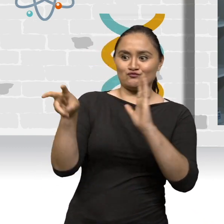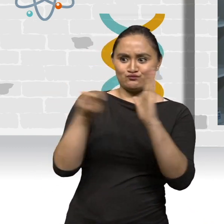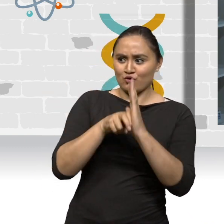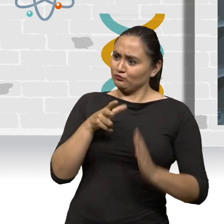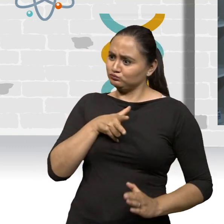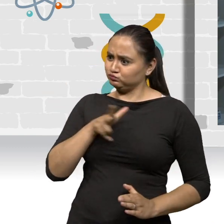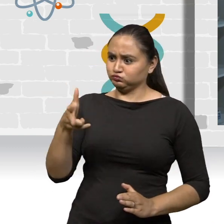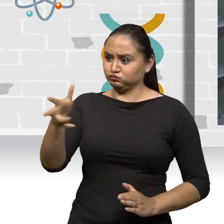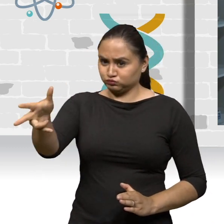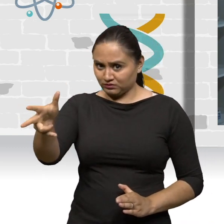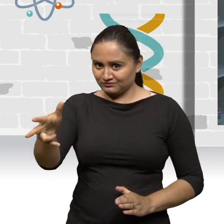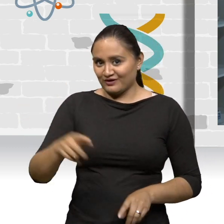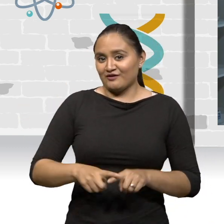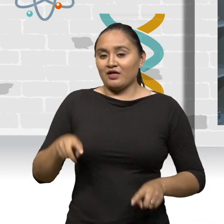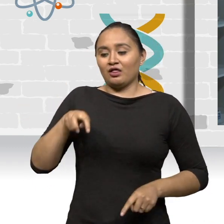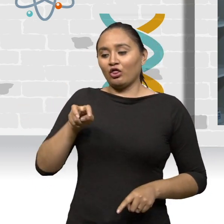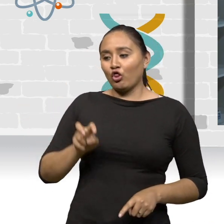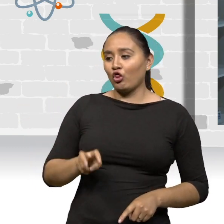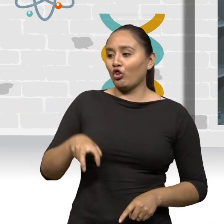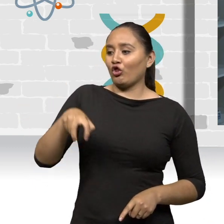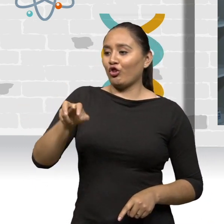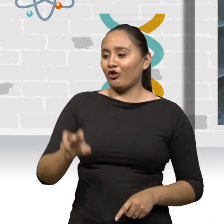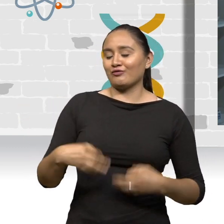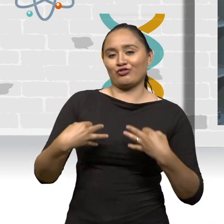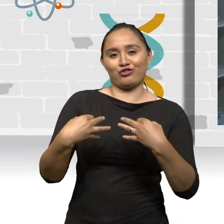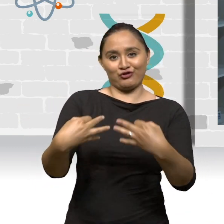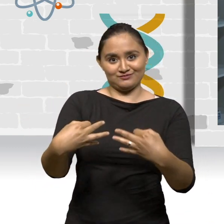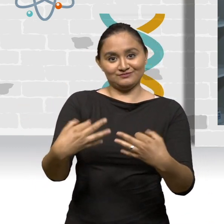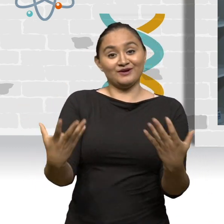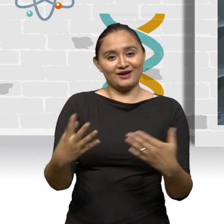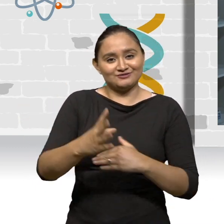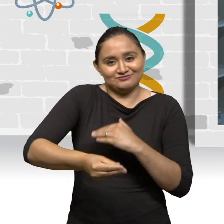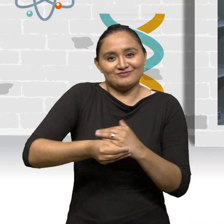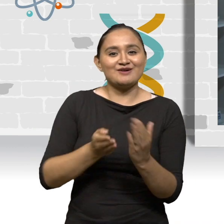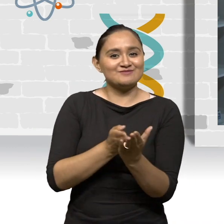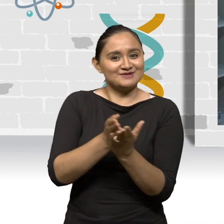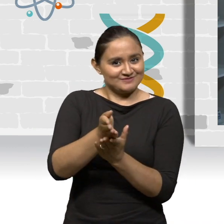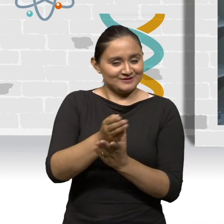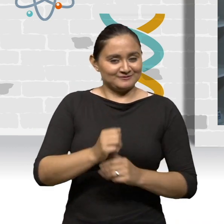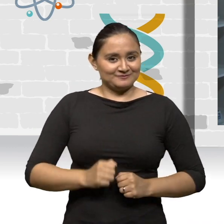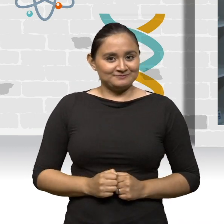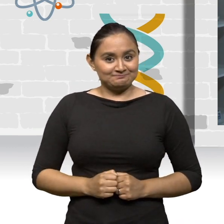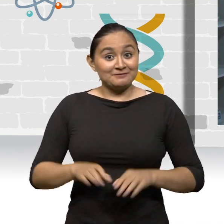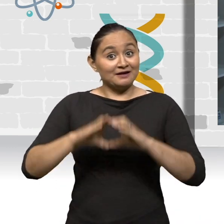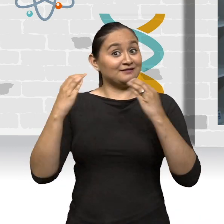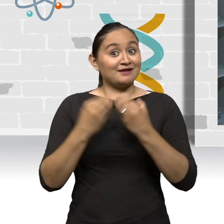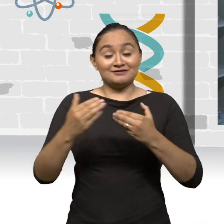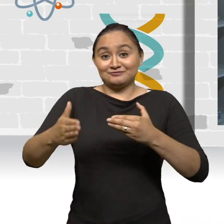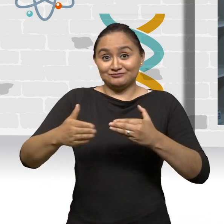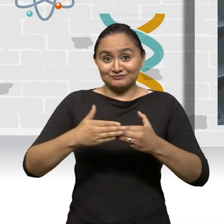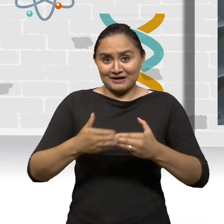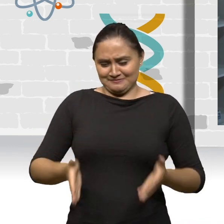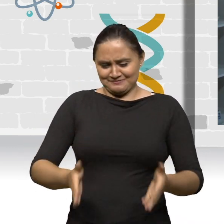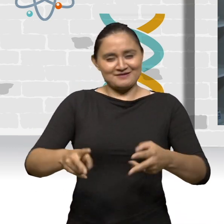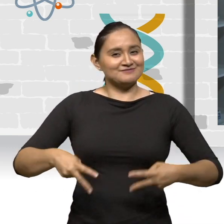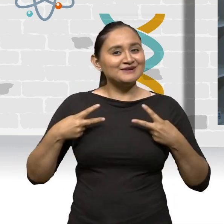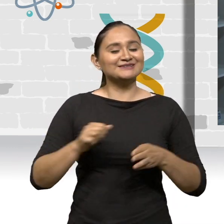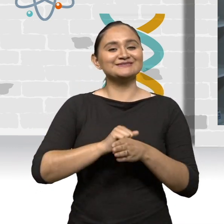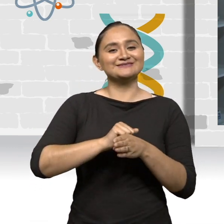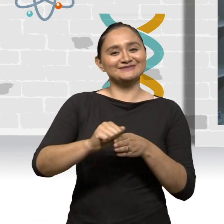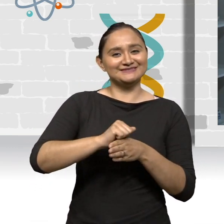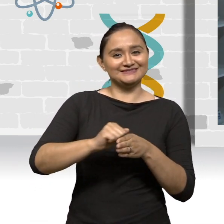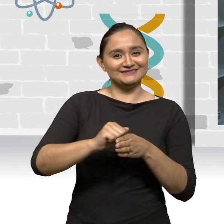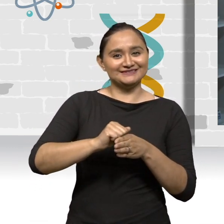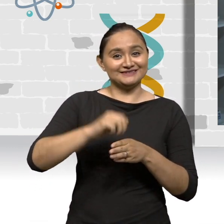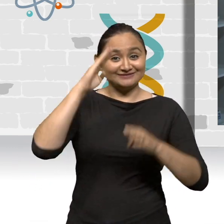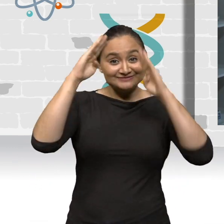caminando, porque así tengo una mayor velocidad de desplazamiento. Hasta aquí la clase de hoy. Espero que estos conocimientos te sean útiles